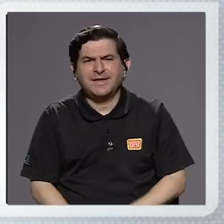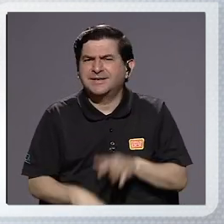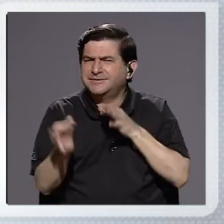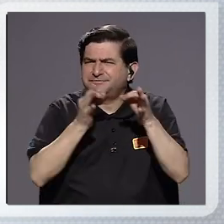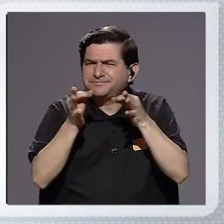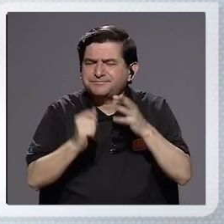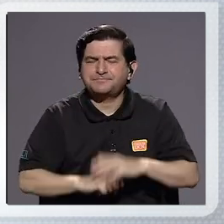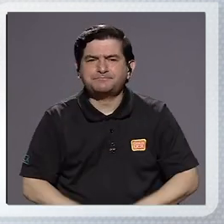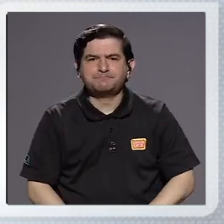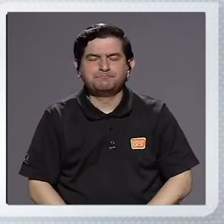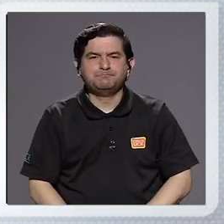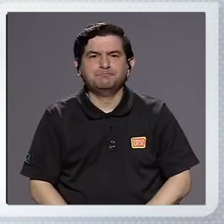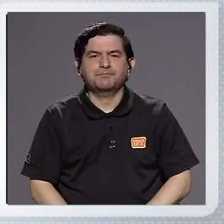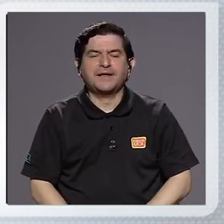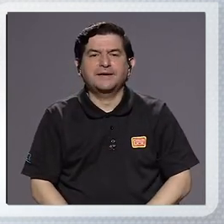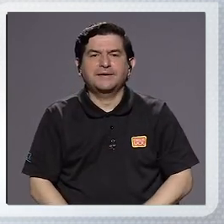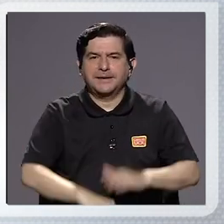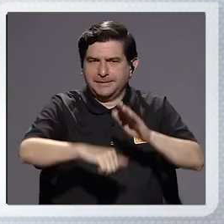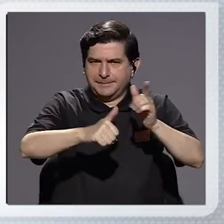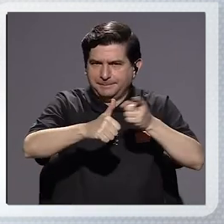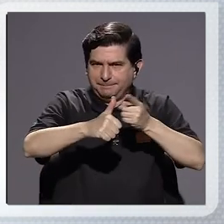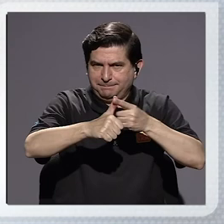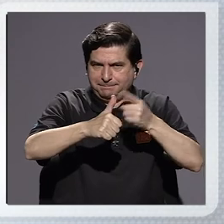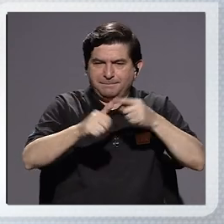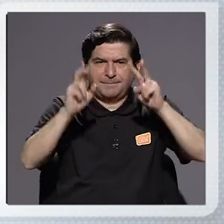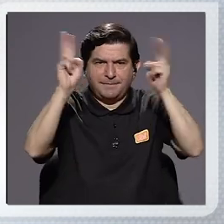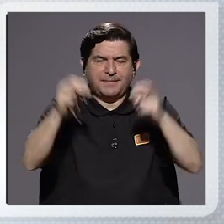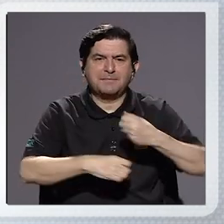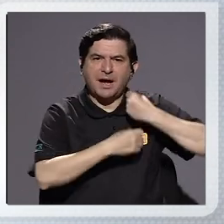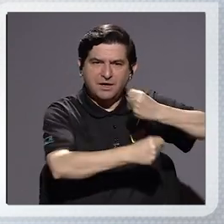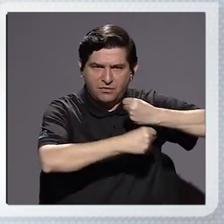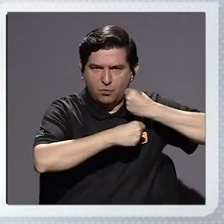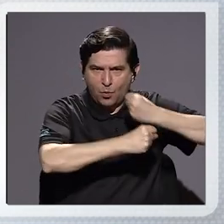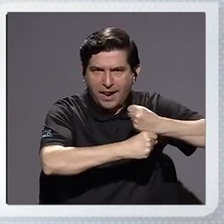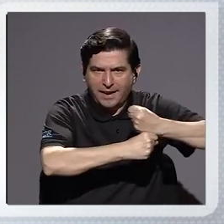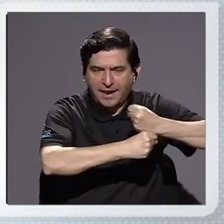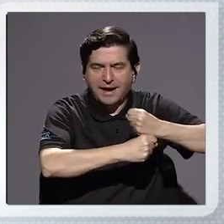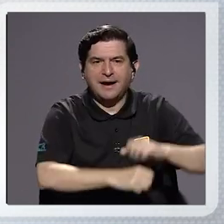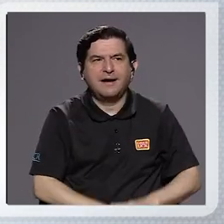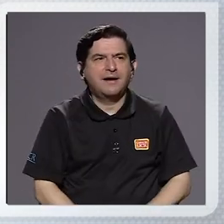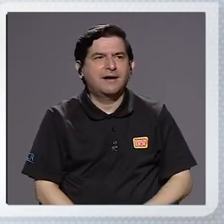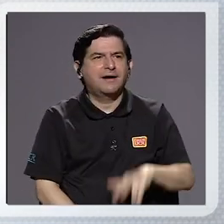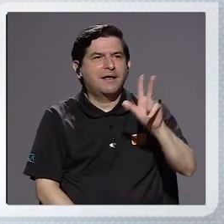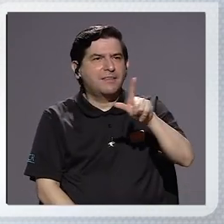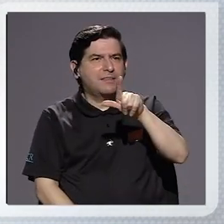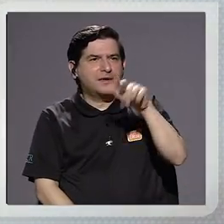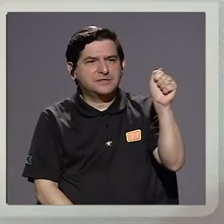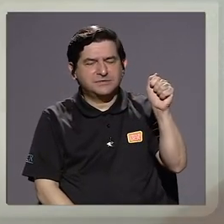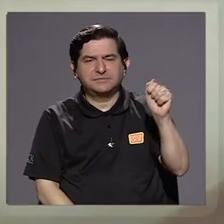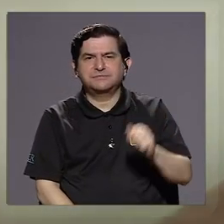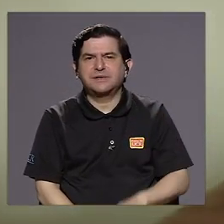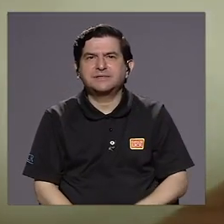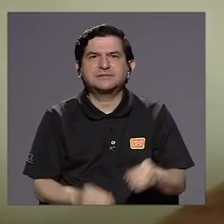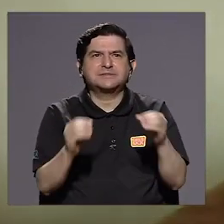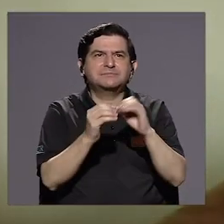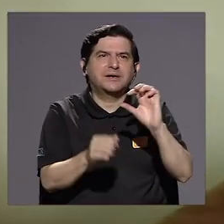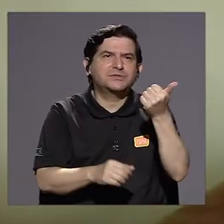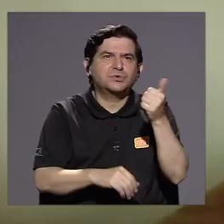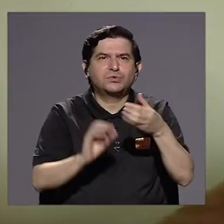Sí, vamos a ver. En primer lugar, el tema de la huelga, tres meses, 93 días,